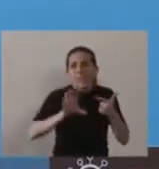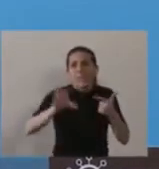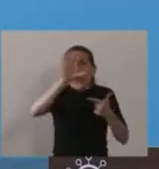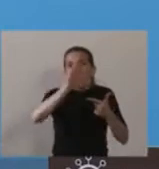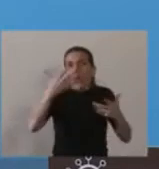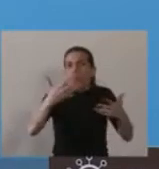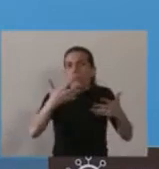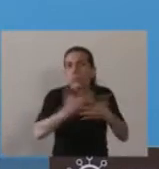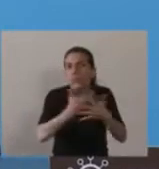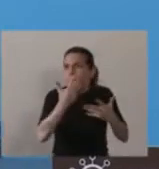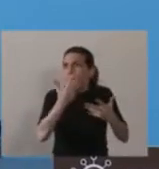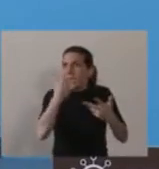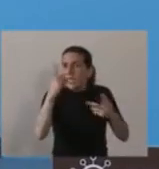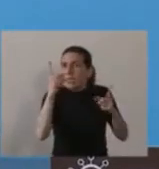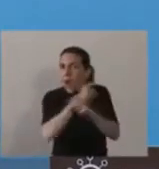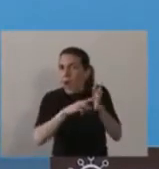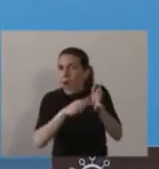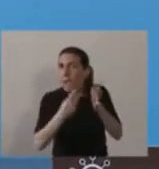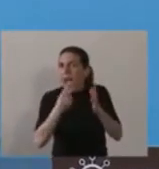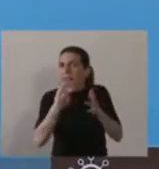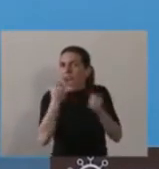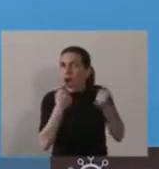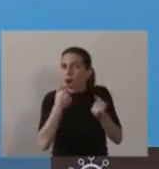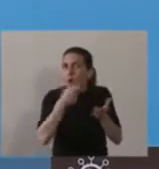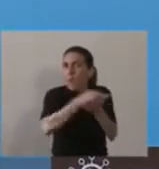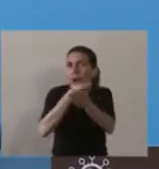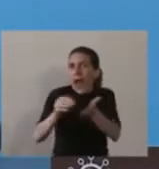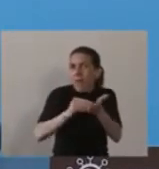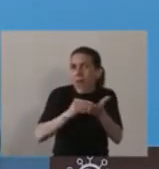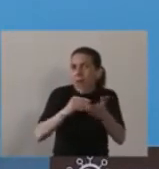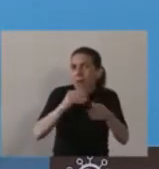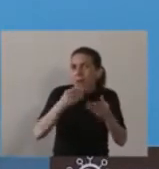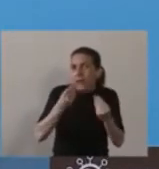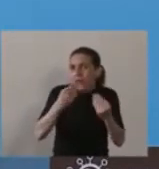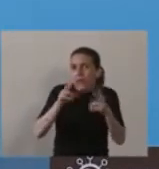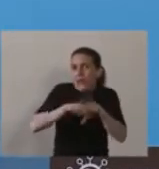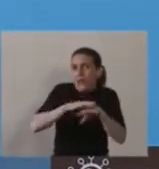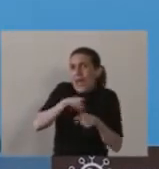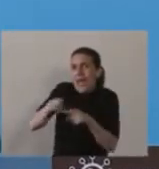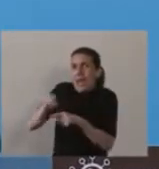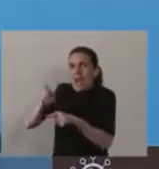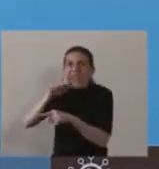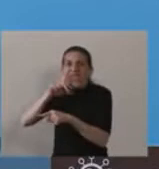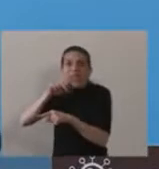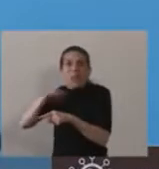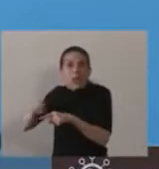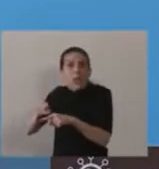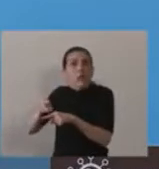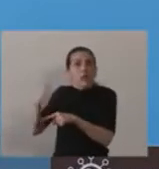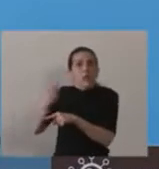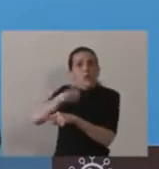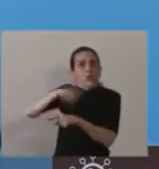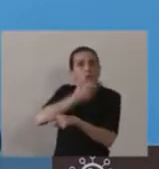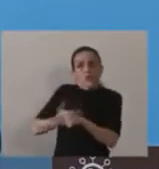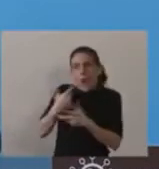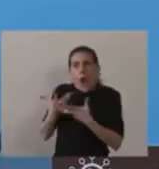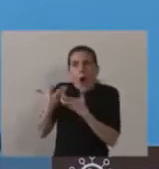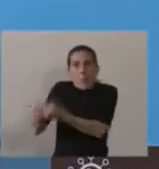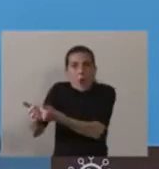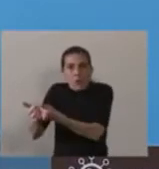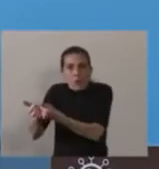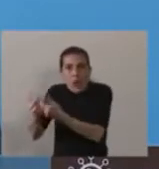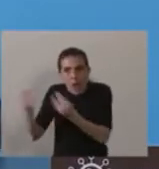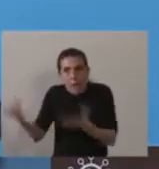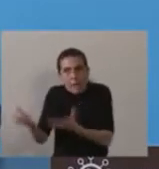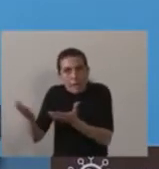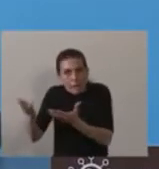consecuencias de esta cesación de pagos. Y esto significa volver a poner de pie a esta empresa tan importante y que el